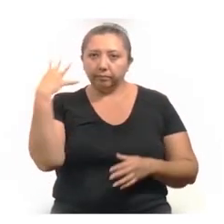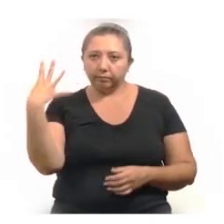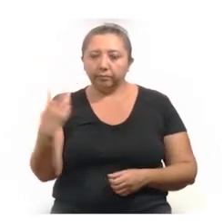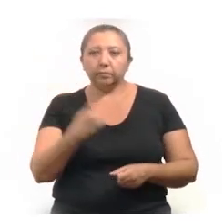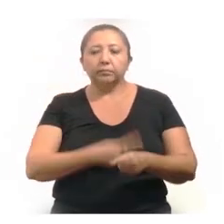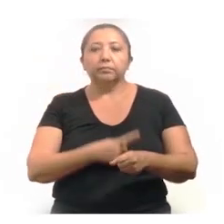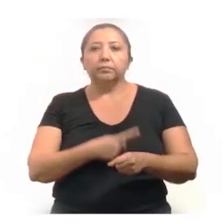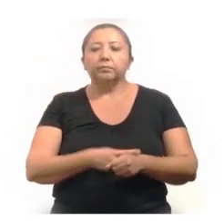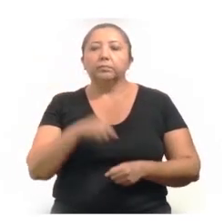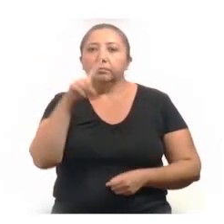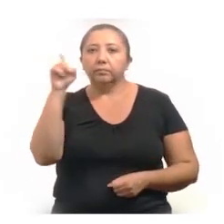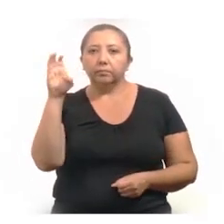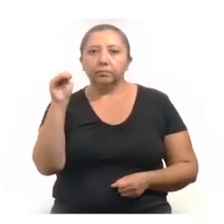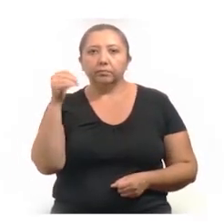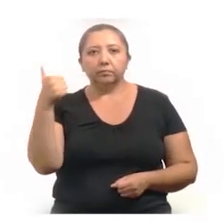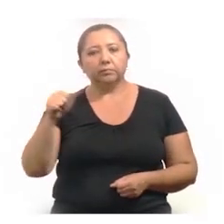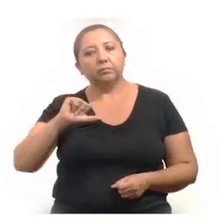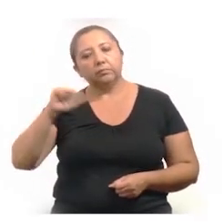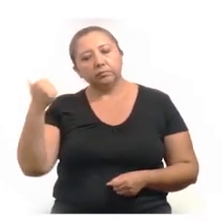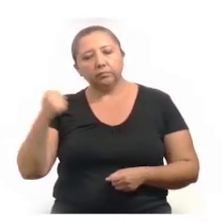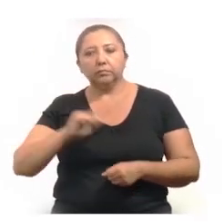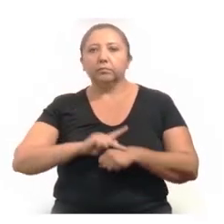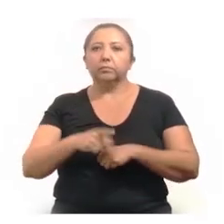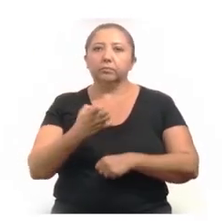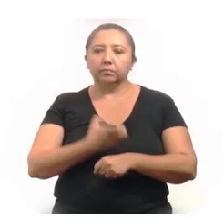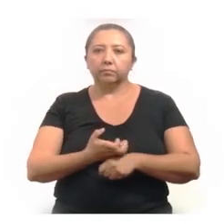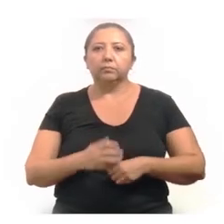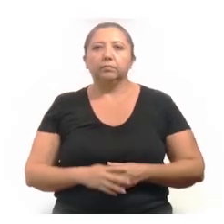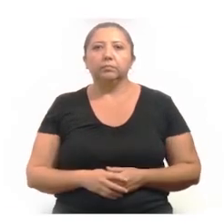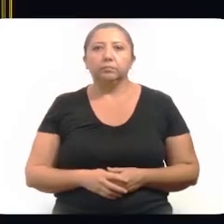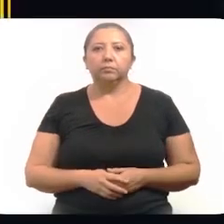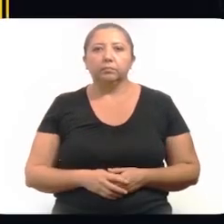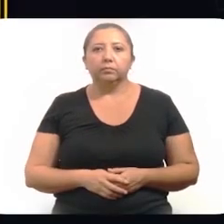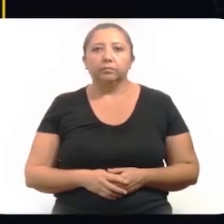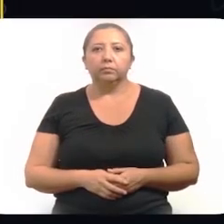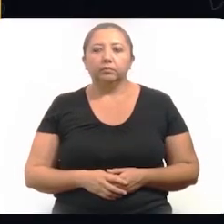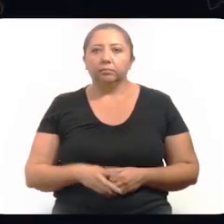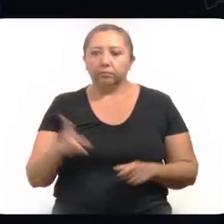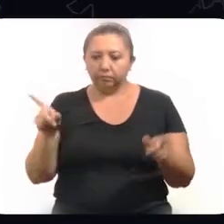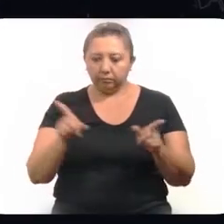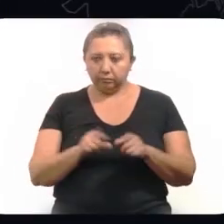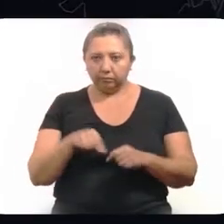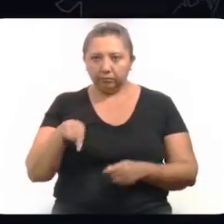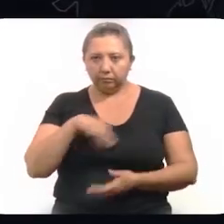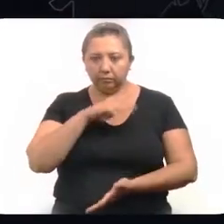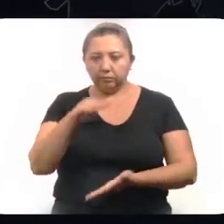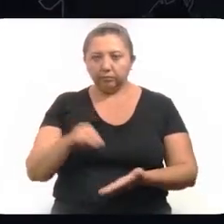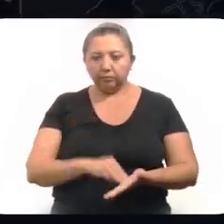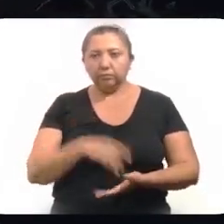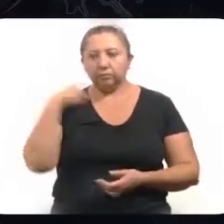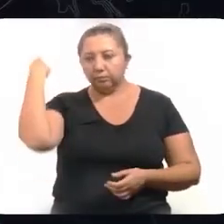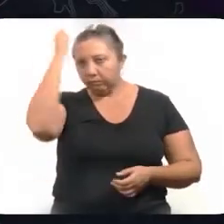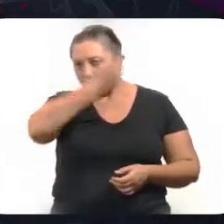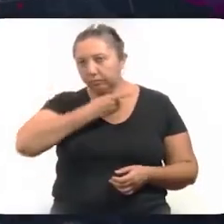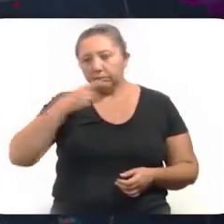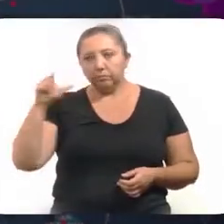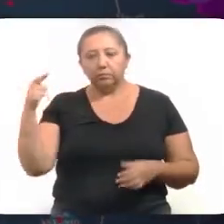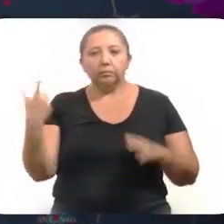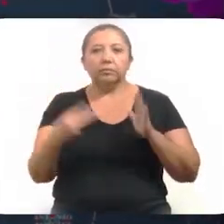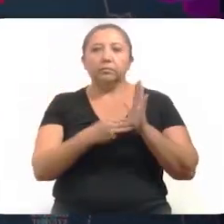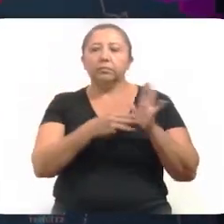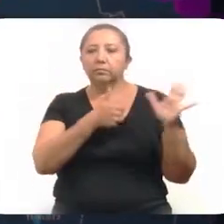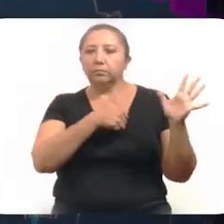casos positivos, 196 son de otro país u otro estado. Específicamente en Mérida se han diagnosticado 12